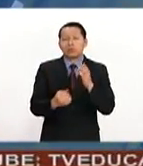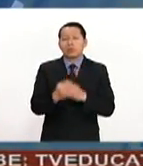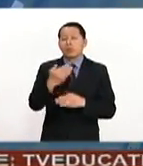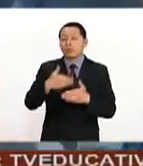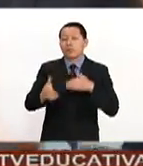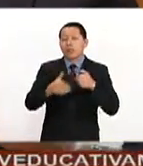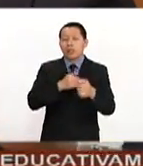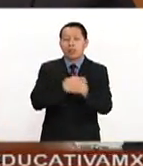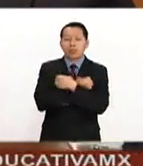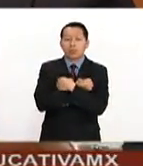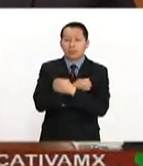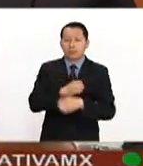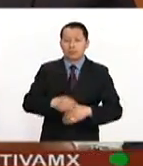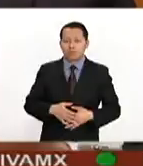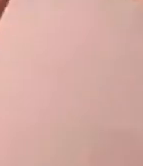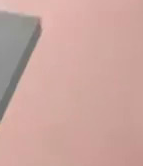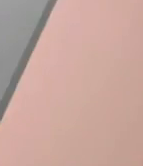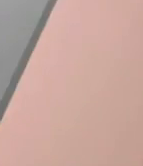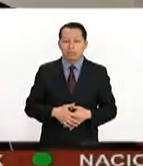modelo educativo.